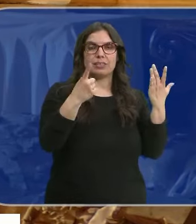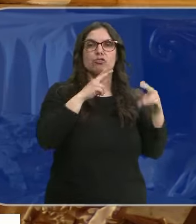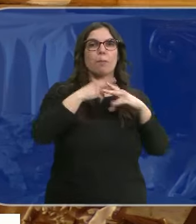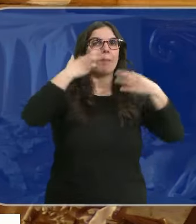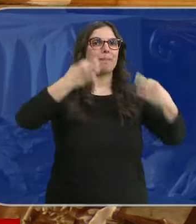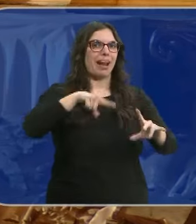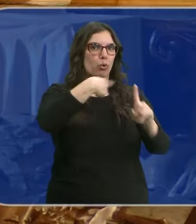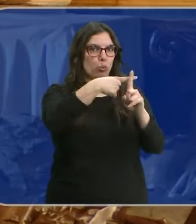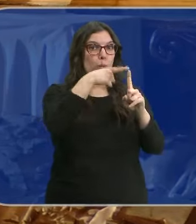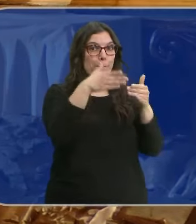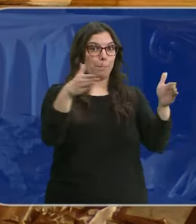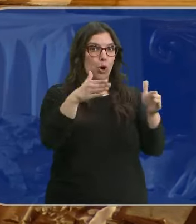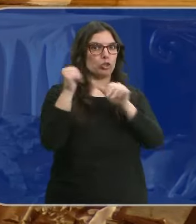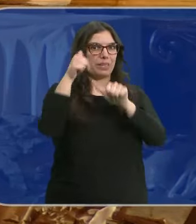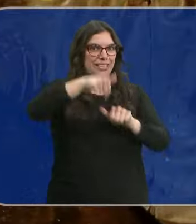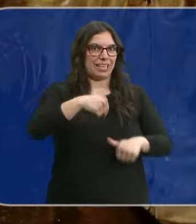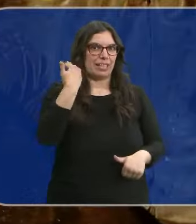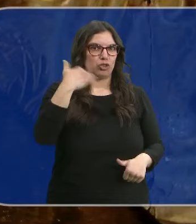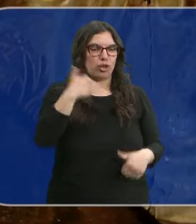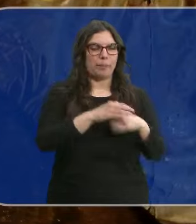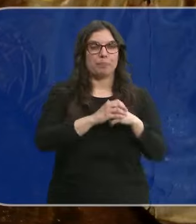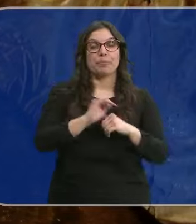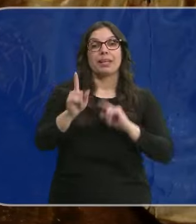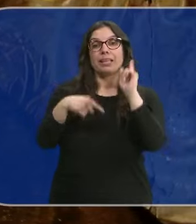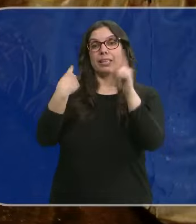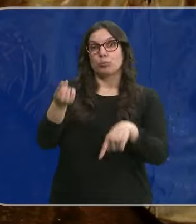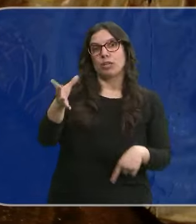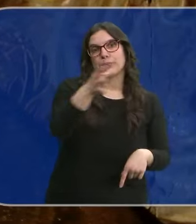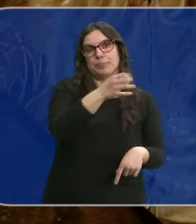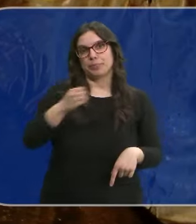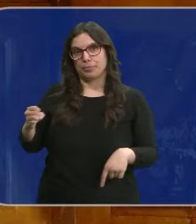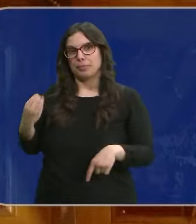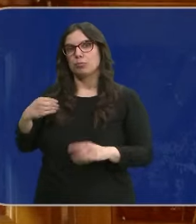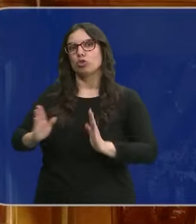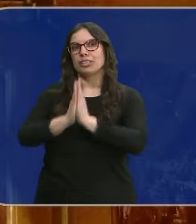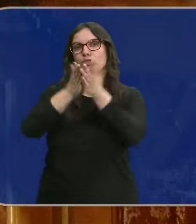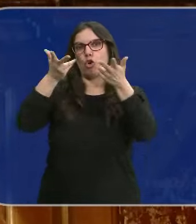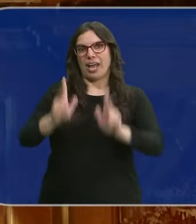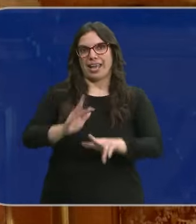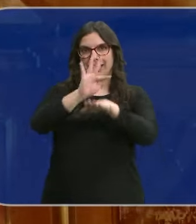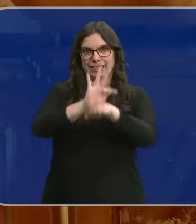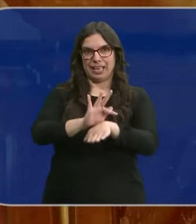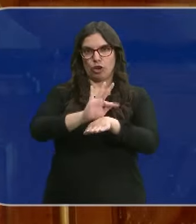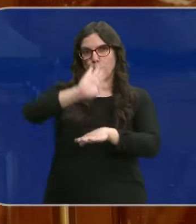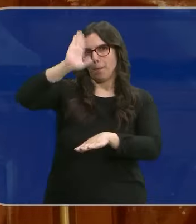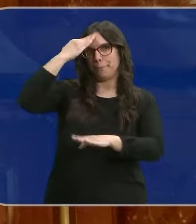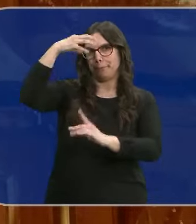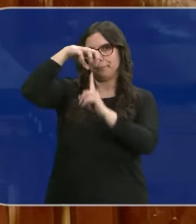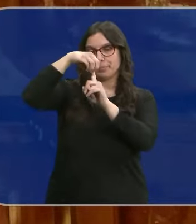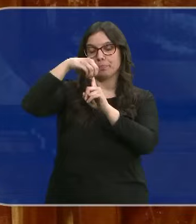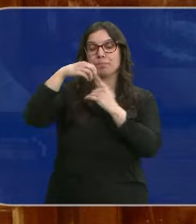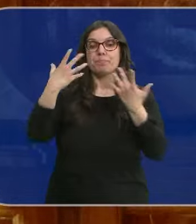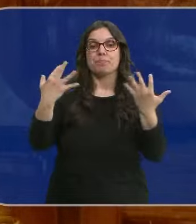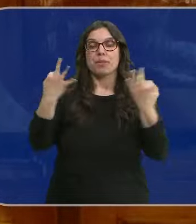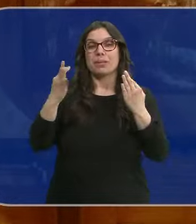inició la Semana Santa en la ciudad de Soria. Posteriormente la recuperó la cofradía del Santo Entierro la matriz de todas las cofradías sorianas.